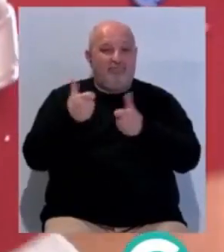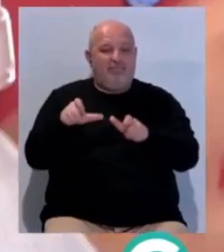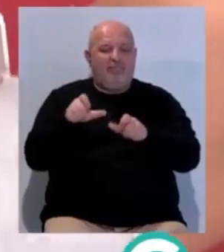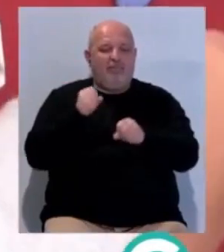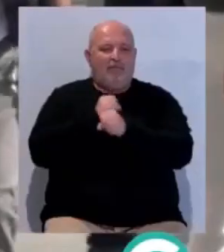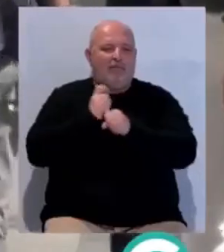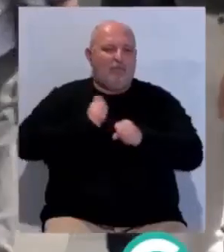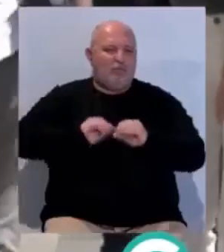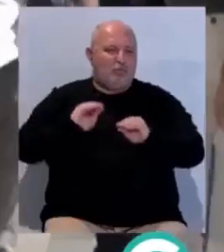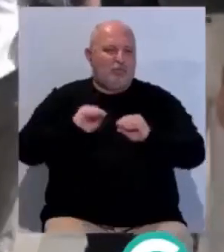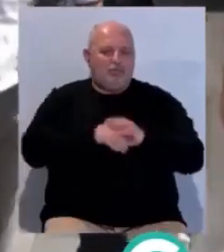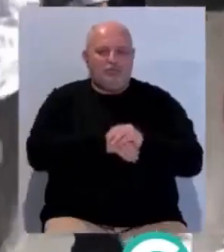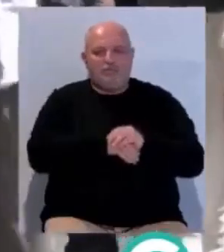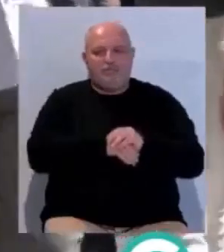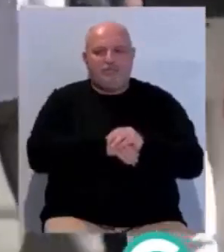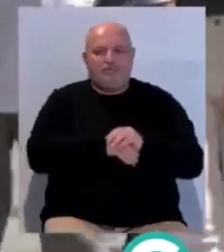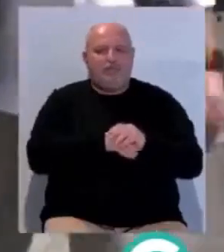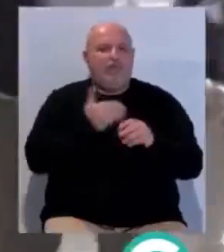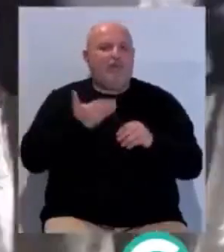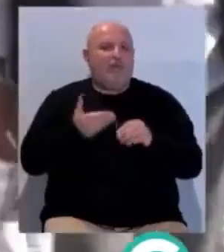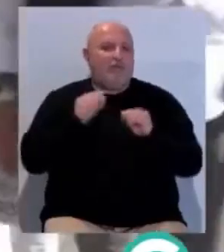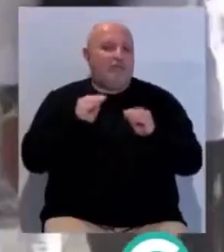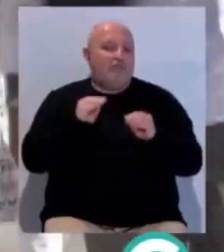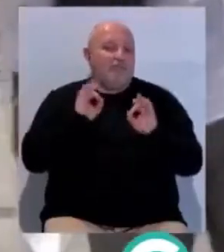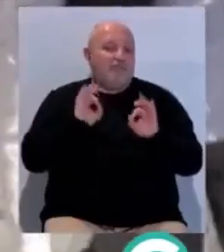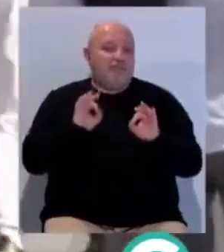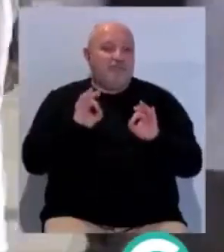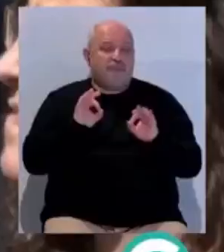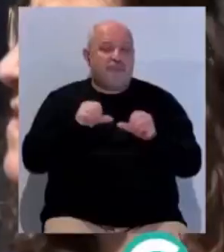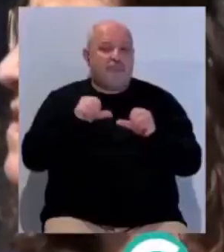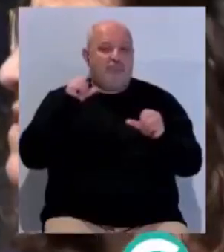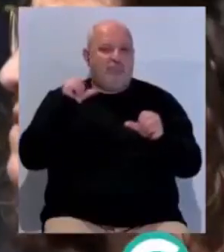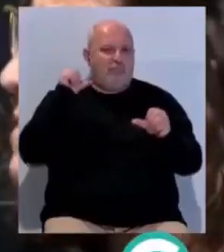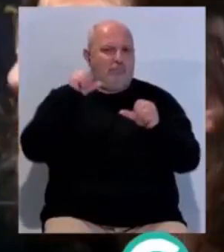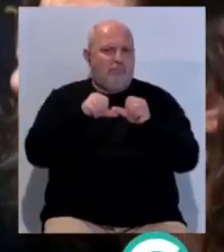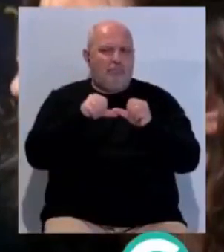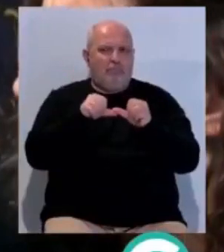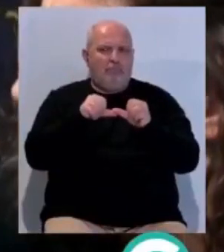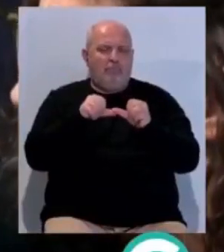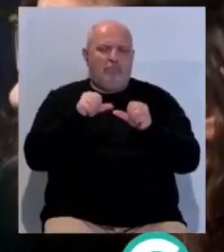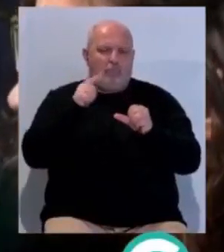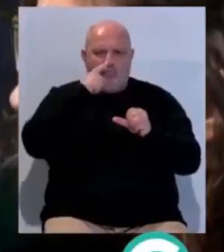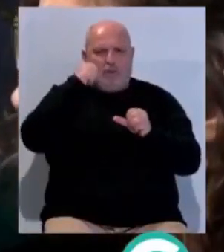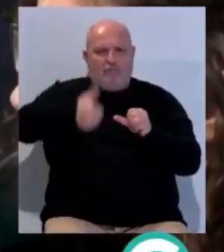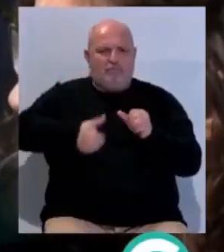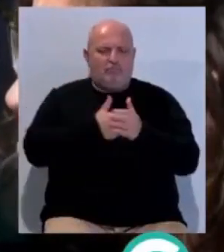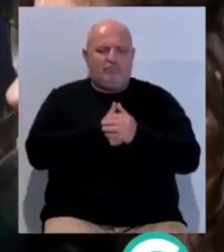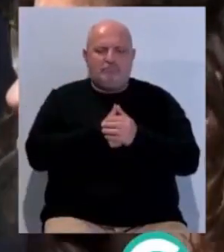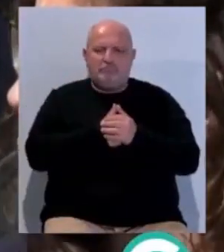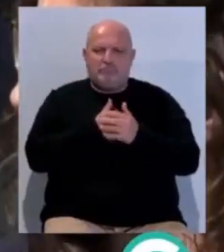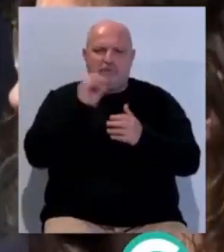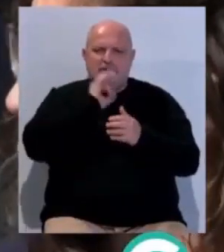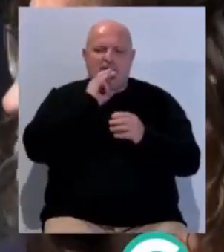en su entorno de trabajo. Poner en valor lo que todos tenemos desde hace muchos años, yo creo que